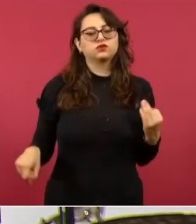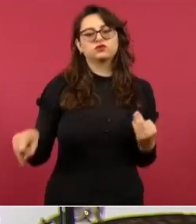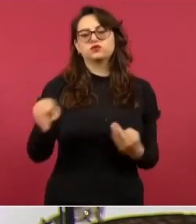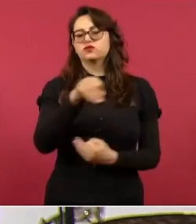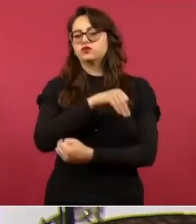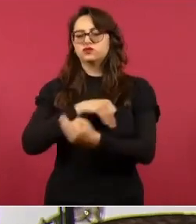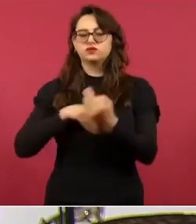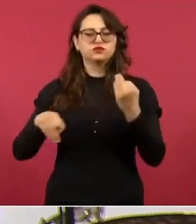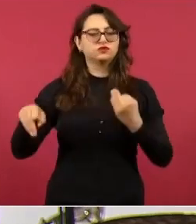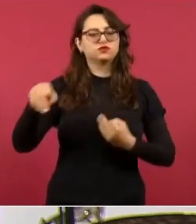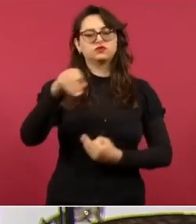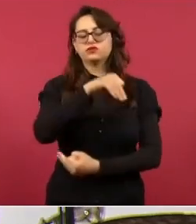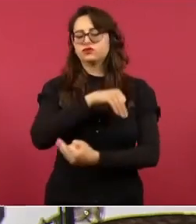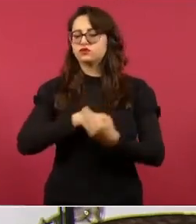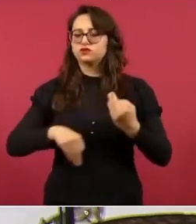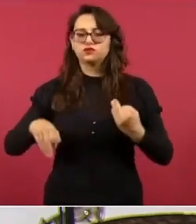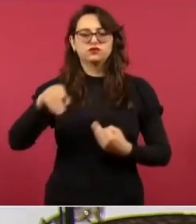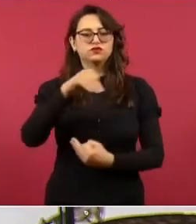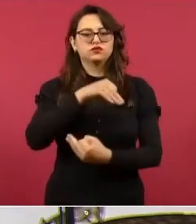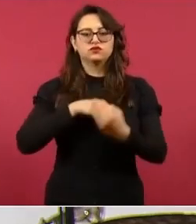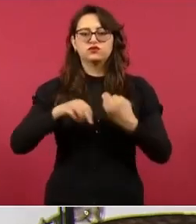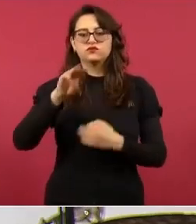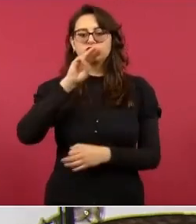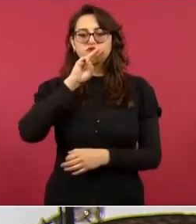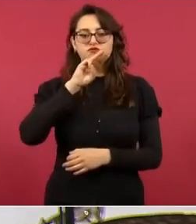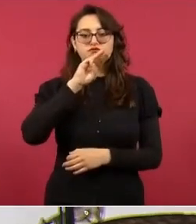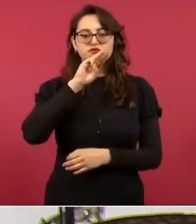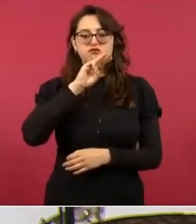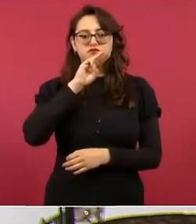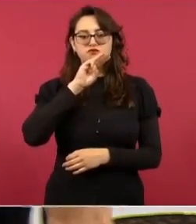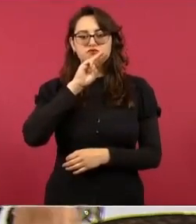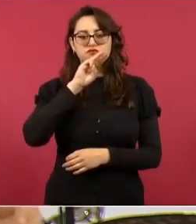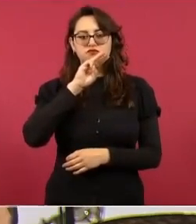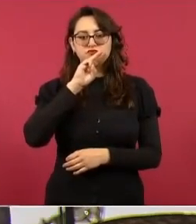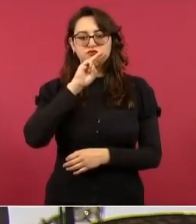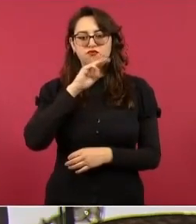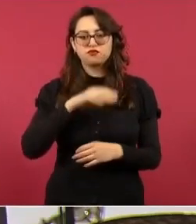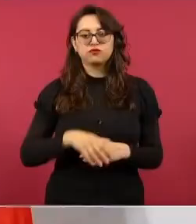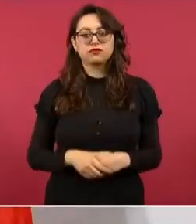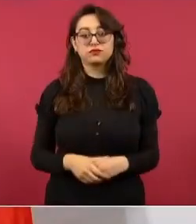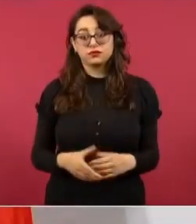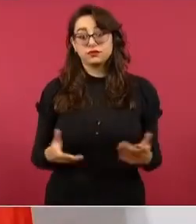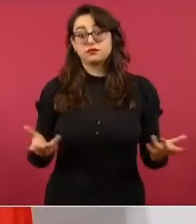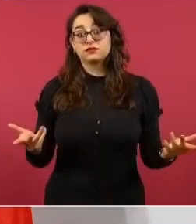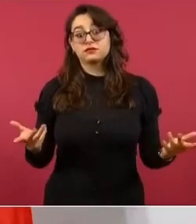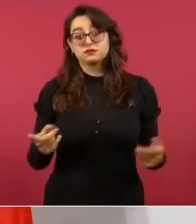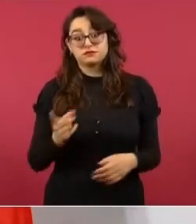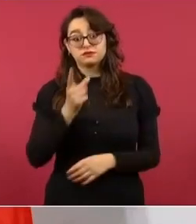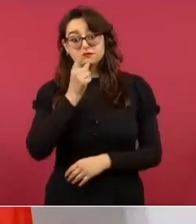todas, las mamás bueno, las mamás policías,